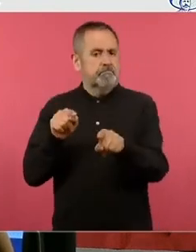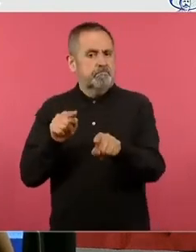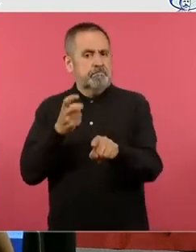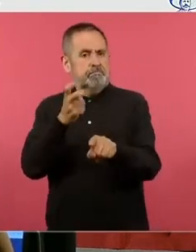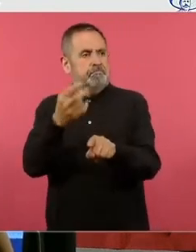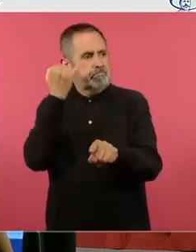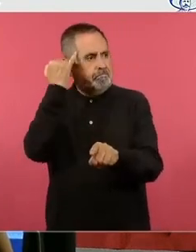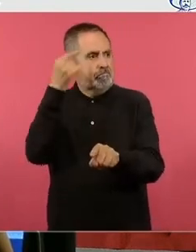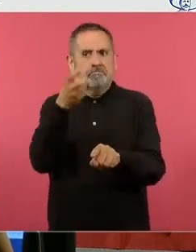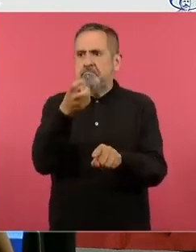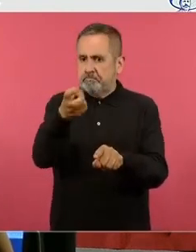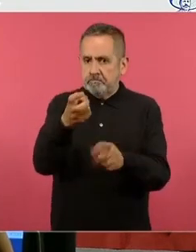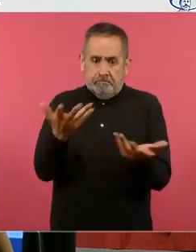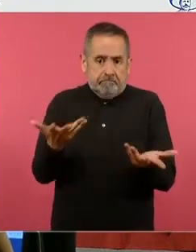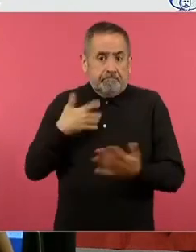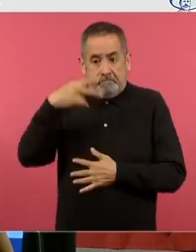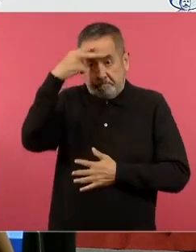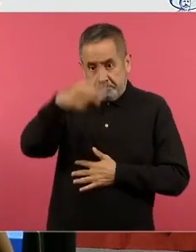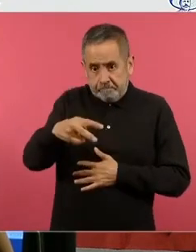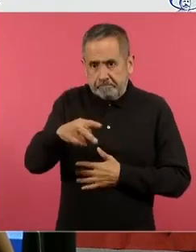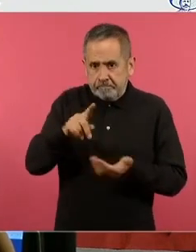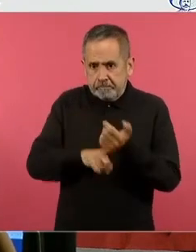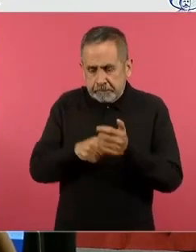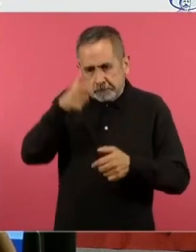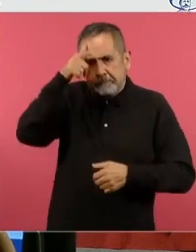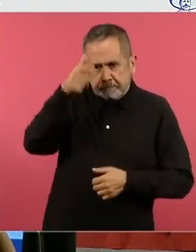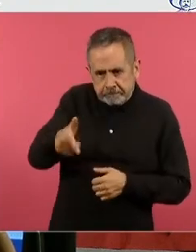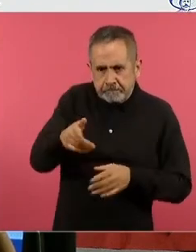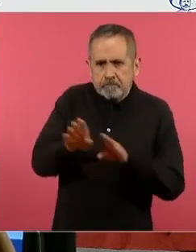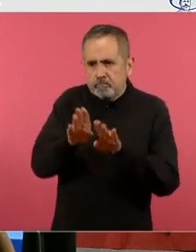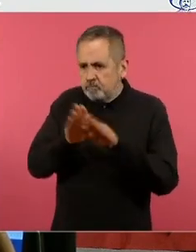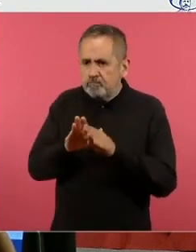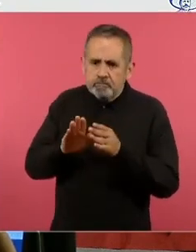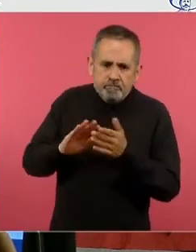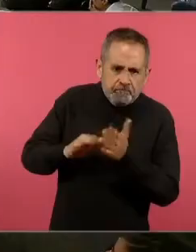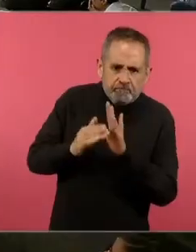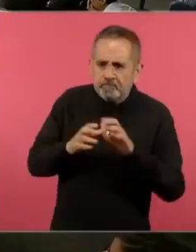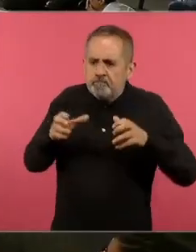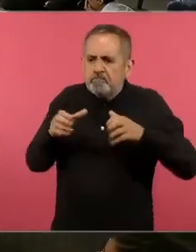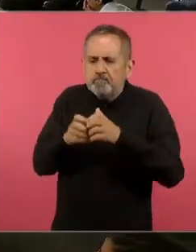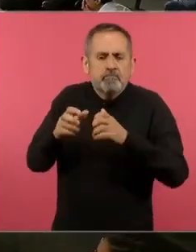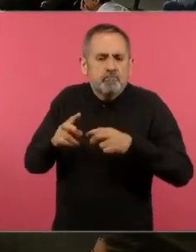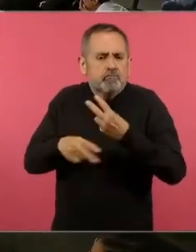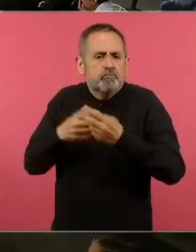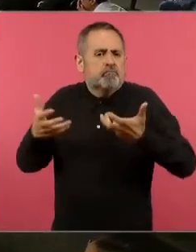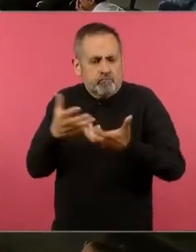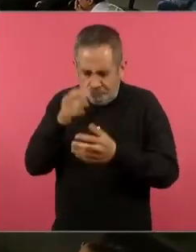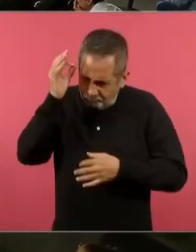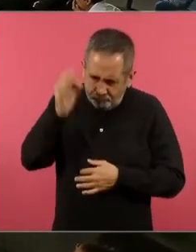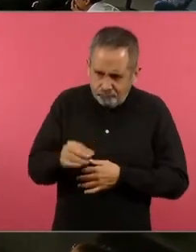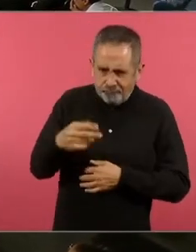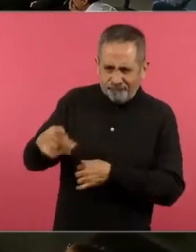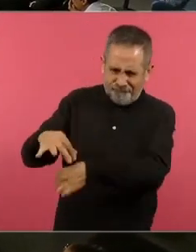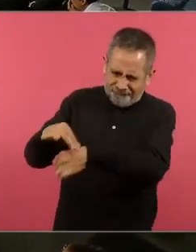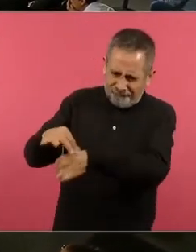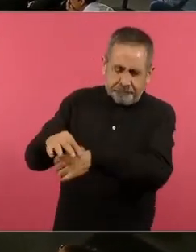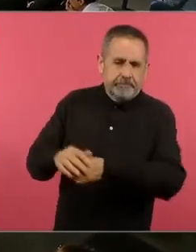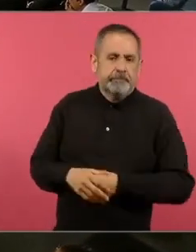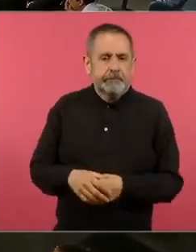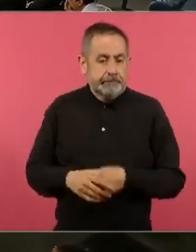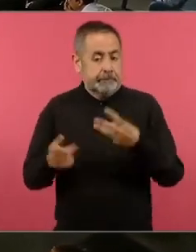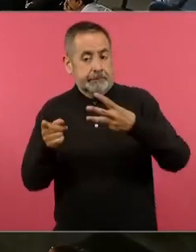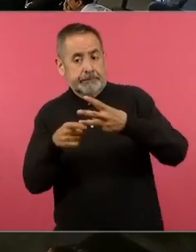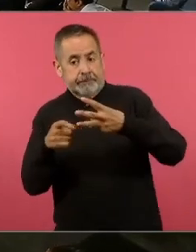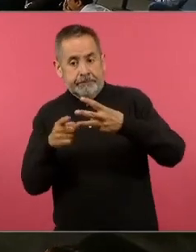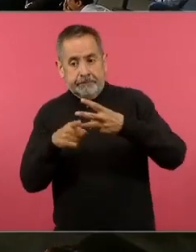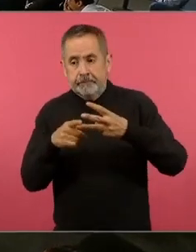en el caso mexicano estamos encontrando nuestra forma de hacerlo el aprendizaje que esté cercano a la vida